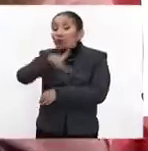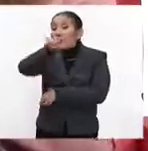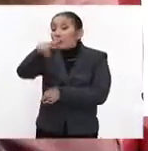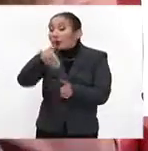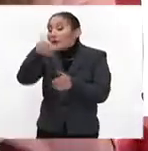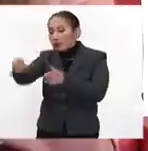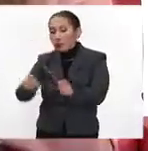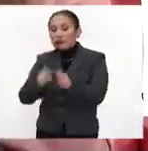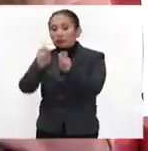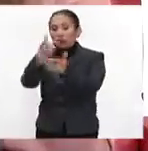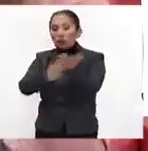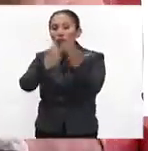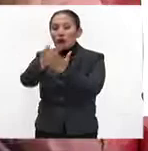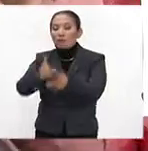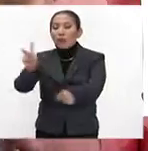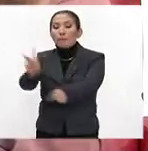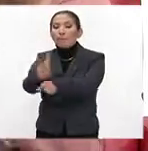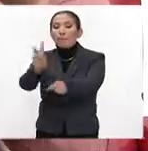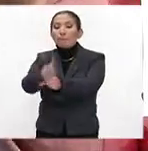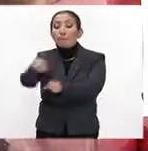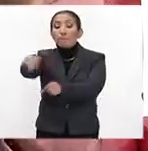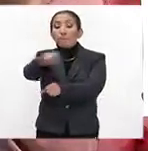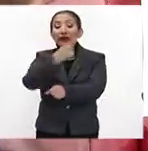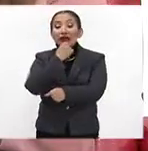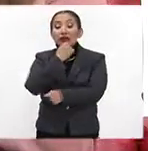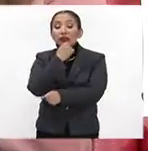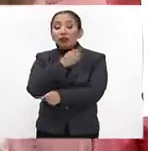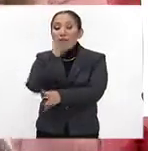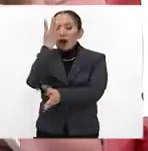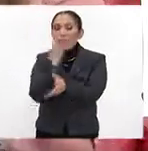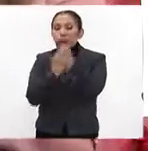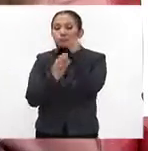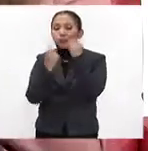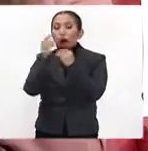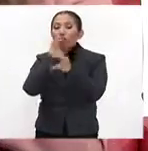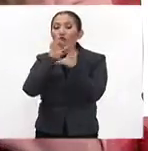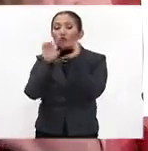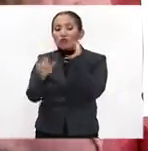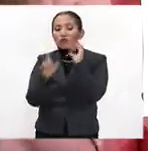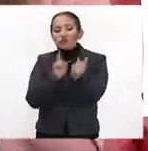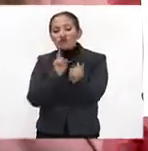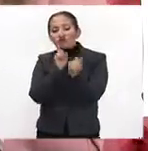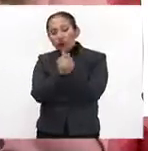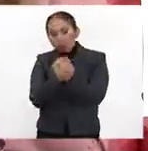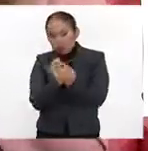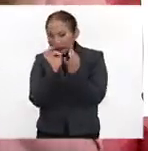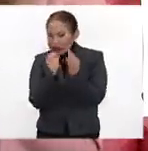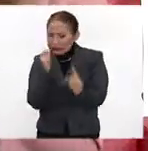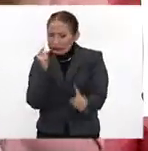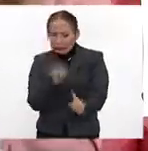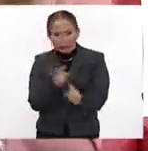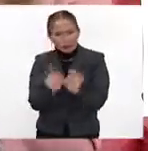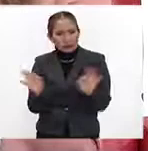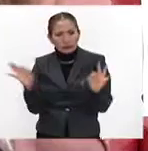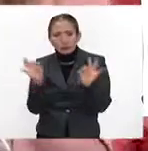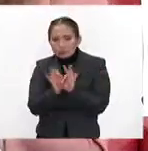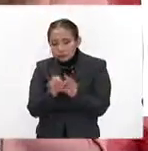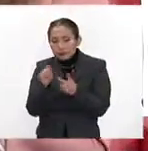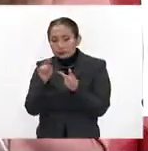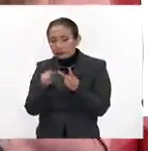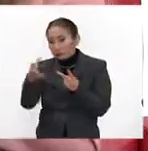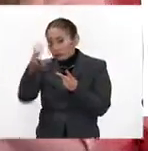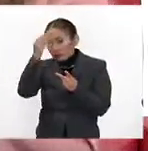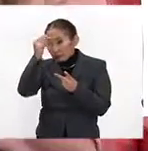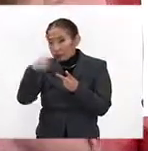luego les dejo un programa de seguimiento donde los niños van aprendiendo a comunicarse de manera asertiva, porque eso es clave. Van